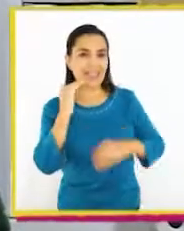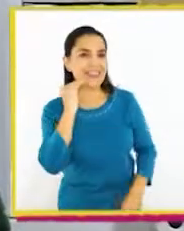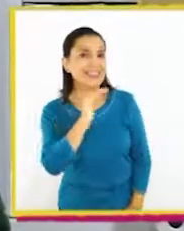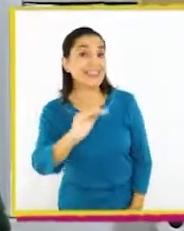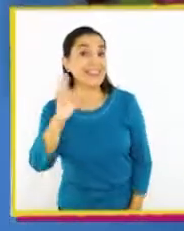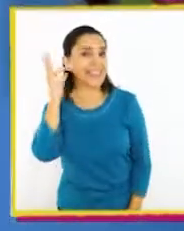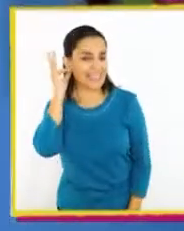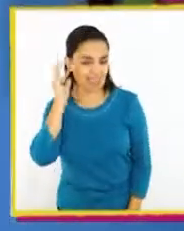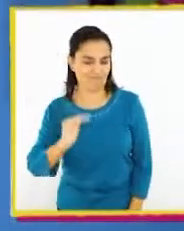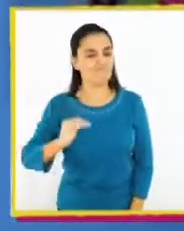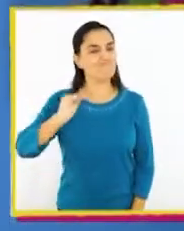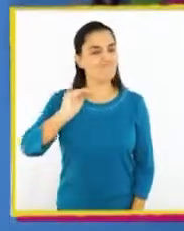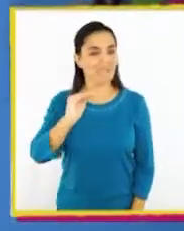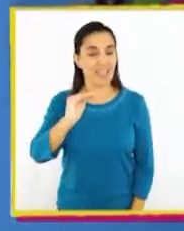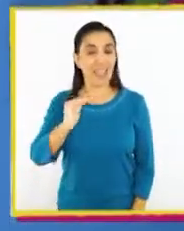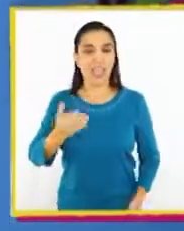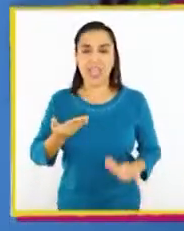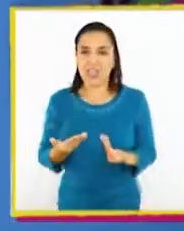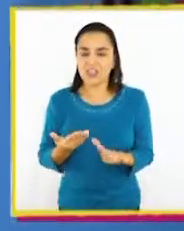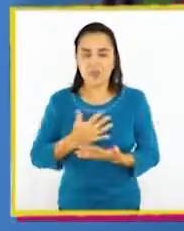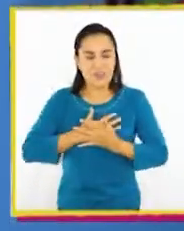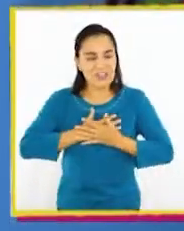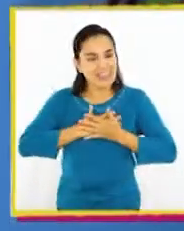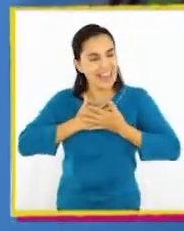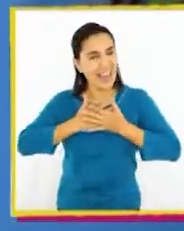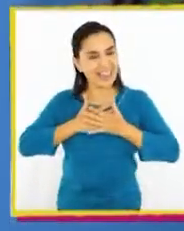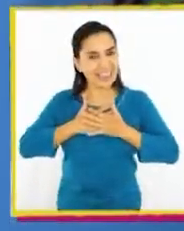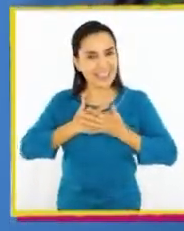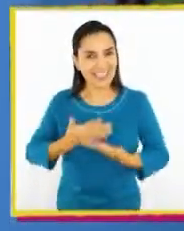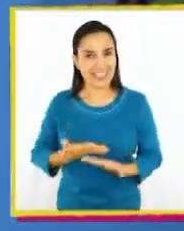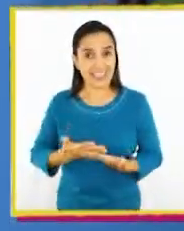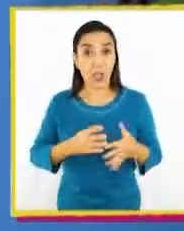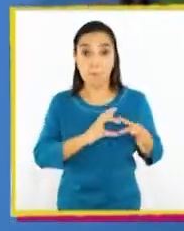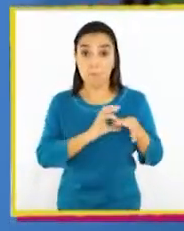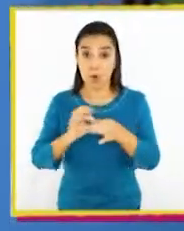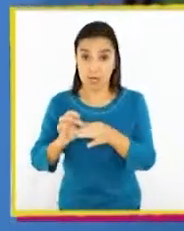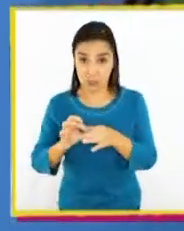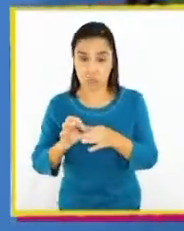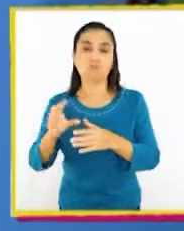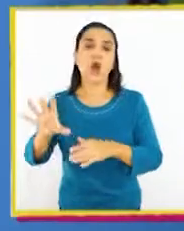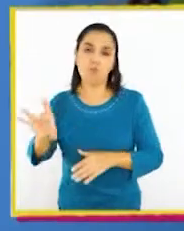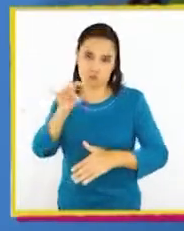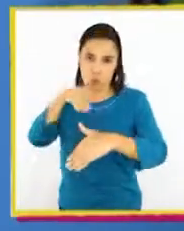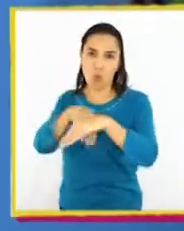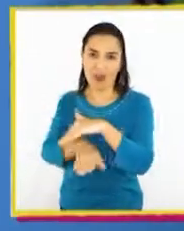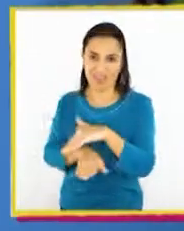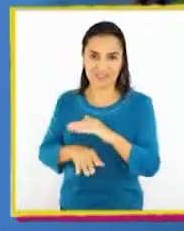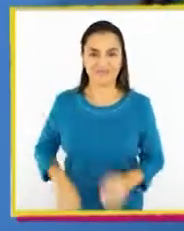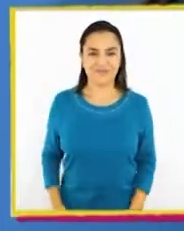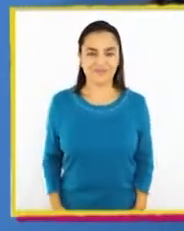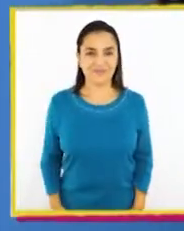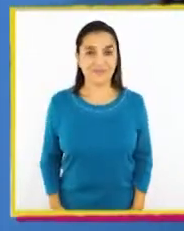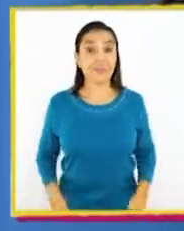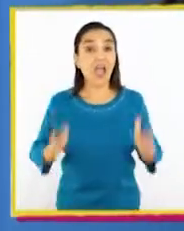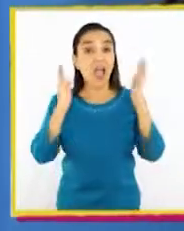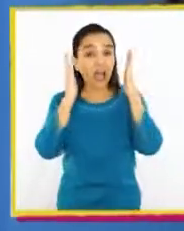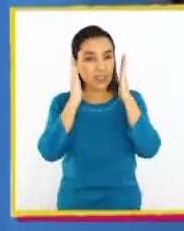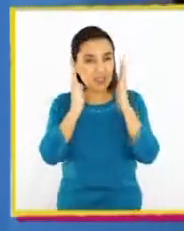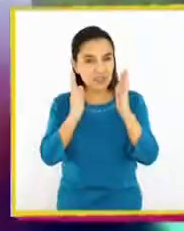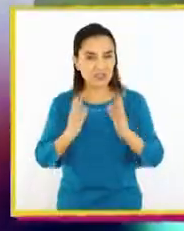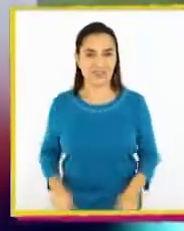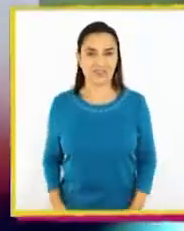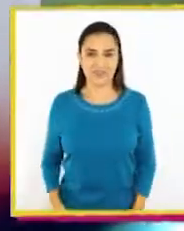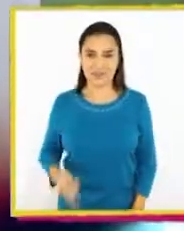empecé a ser una niña. Y eso es súper emocionante. Por eso lo incluí. Pongan atención.